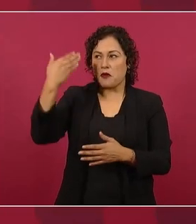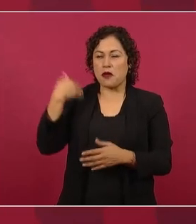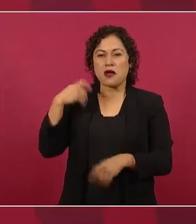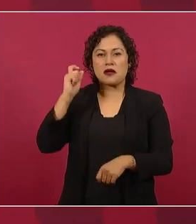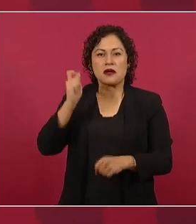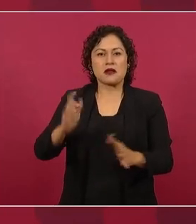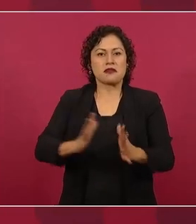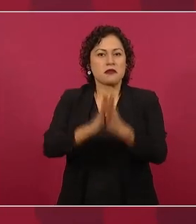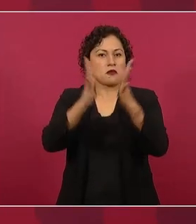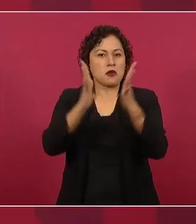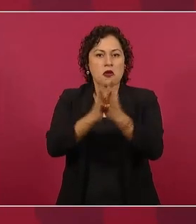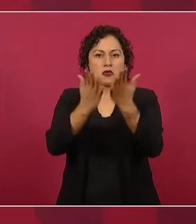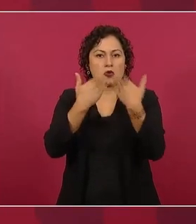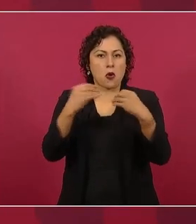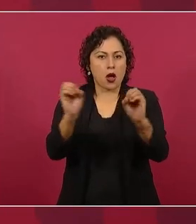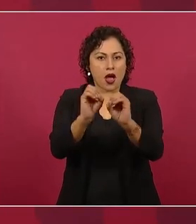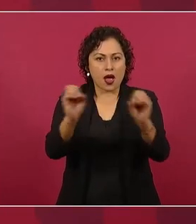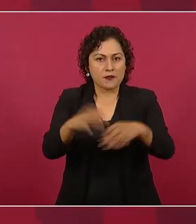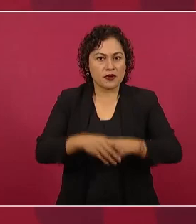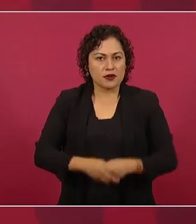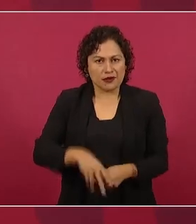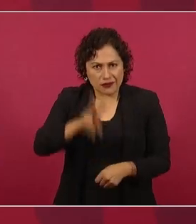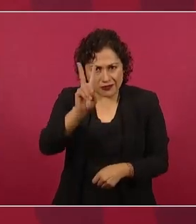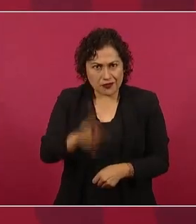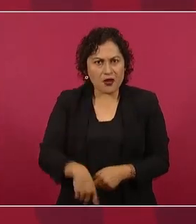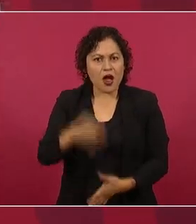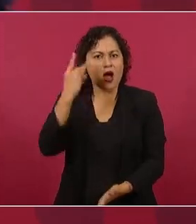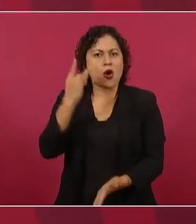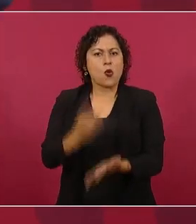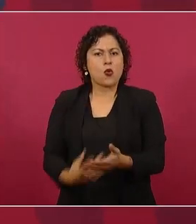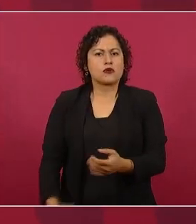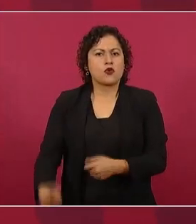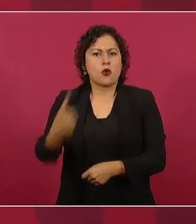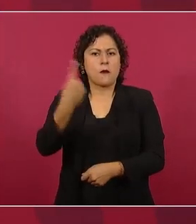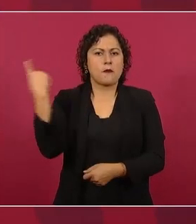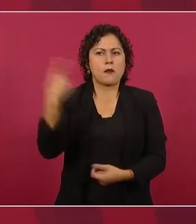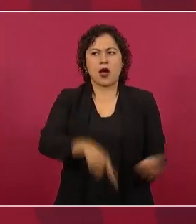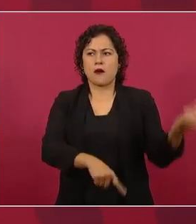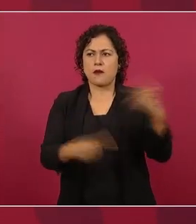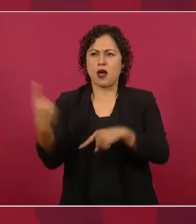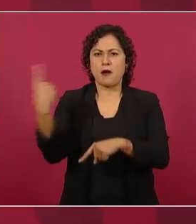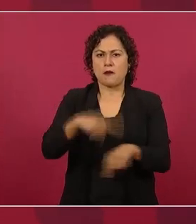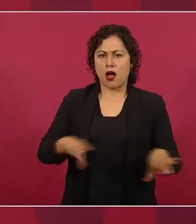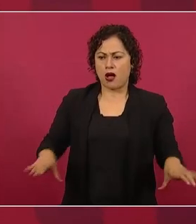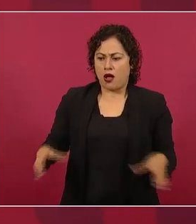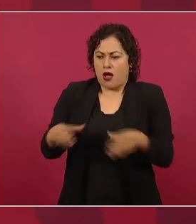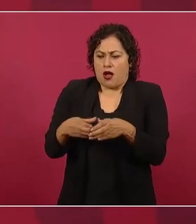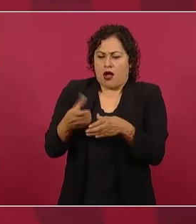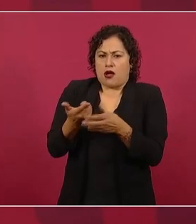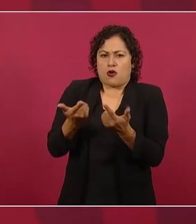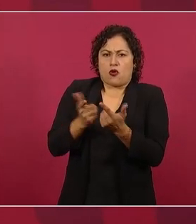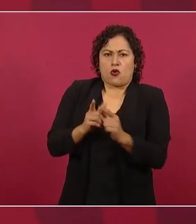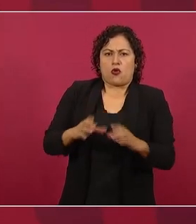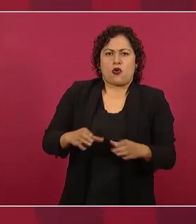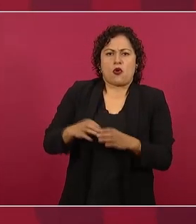era una oligarquía. Es el gobierno para una minoría,